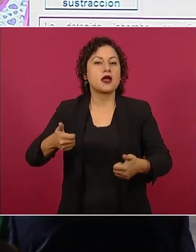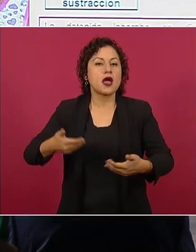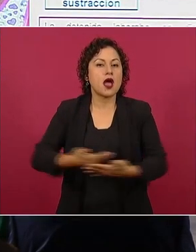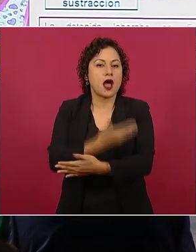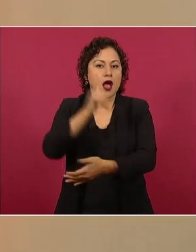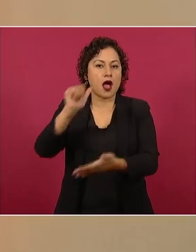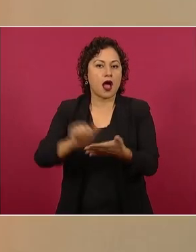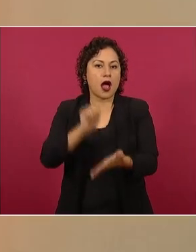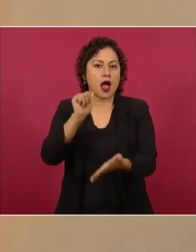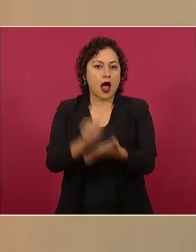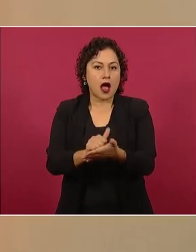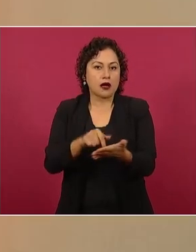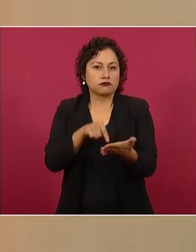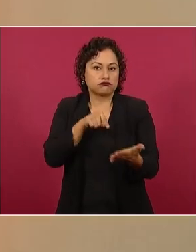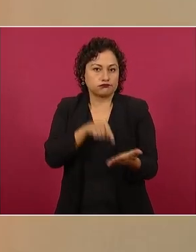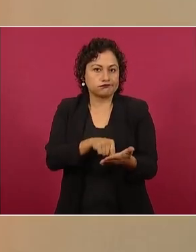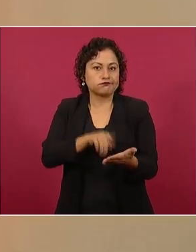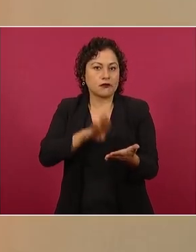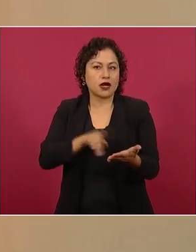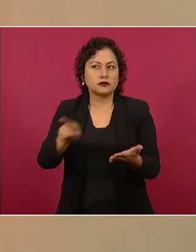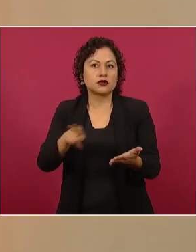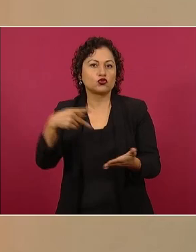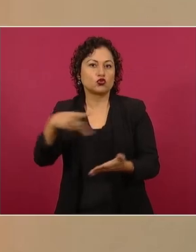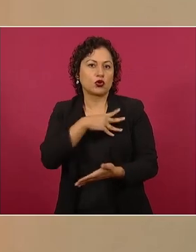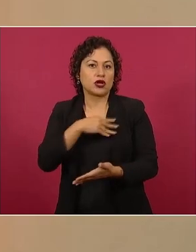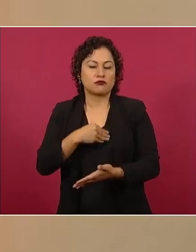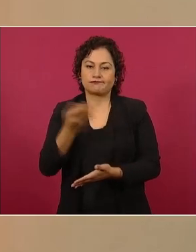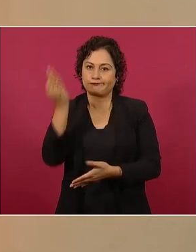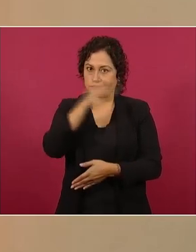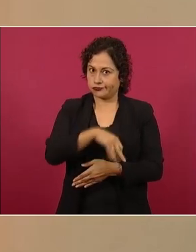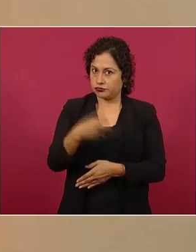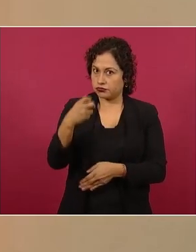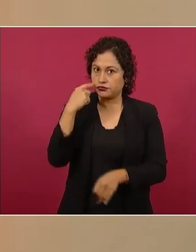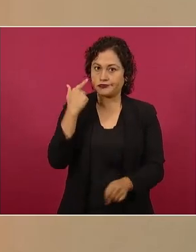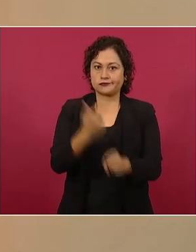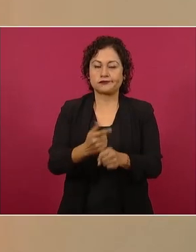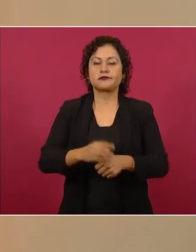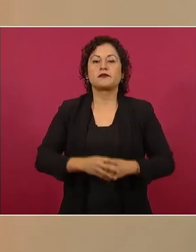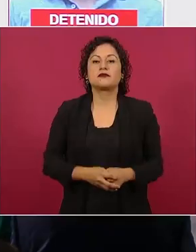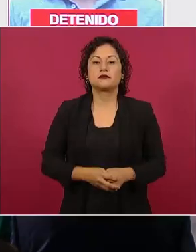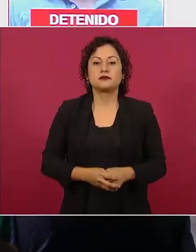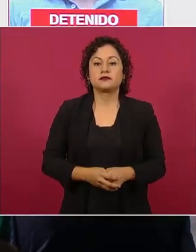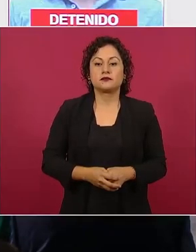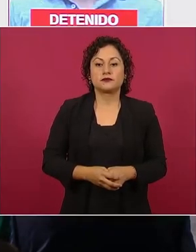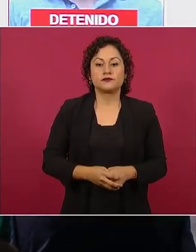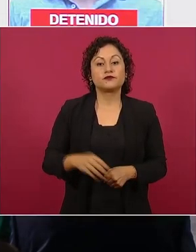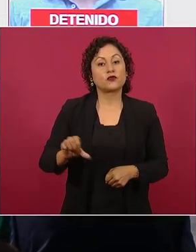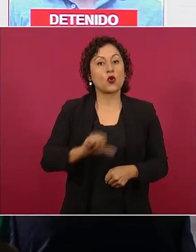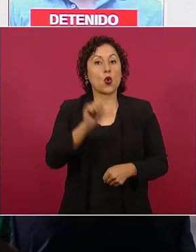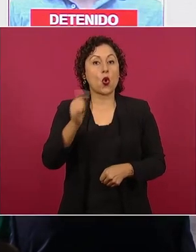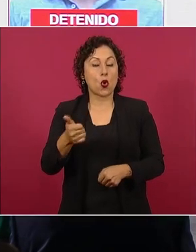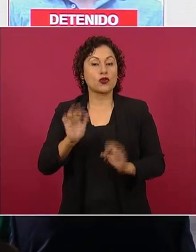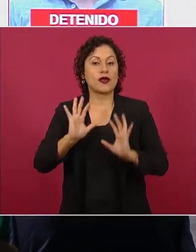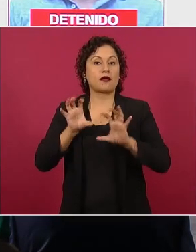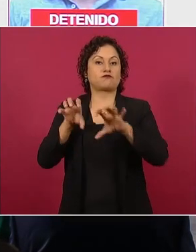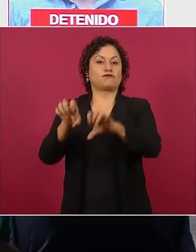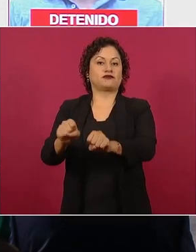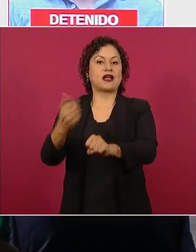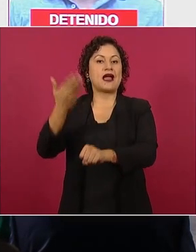ver que el menor era hijo de ella. Siguiente. Esta detención, que ya se ha informado, pero queremos